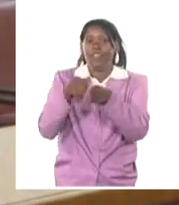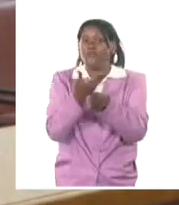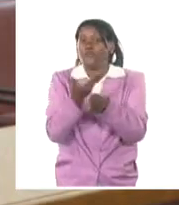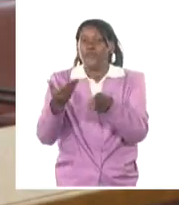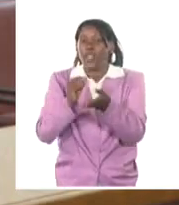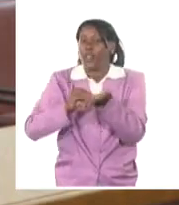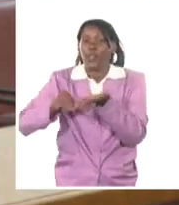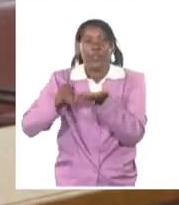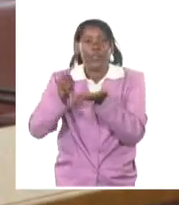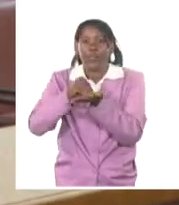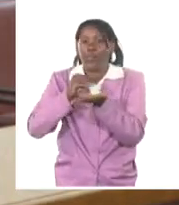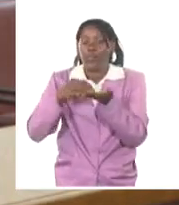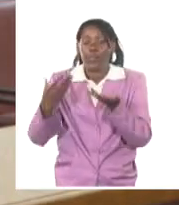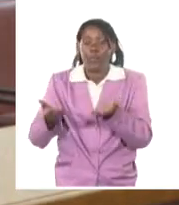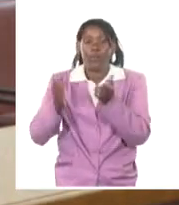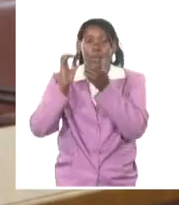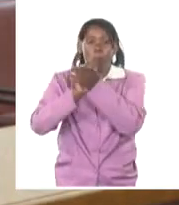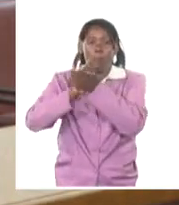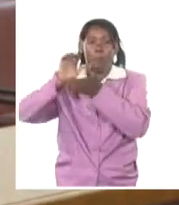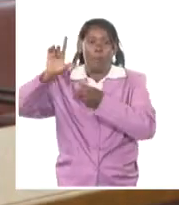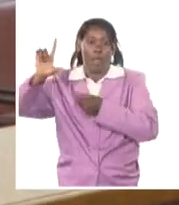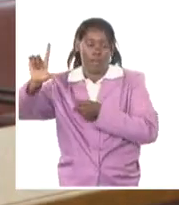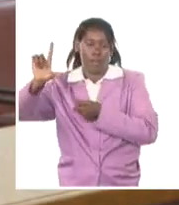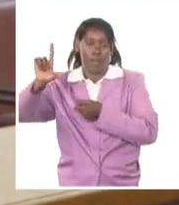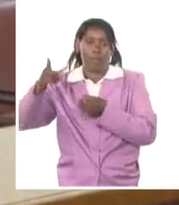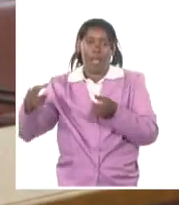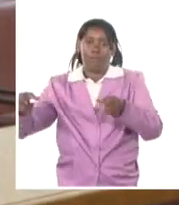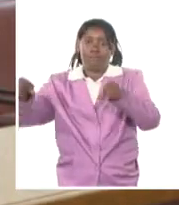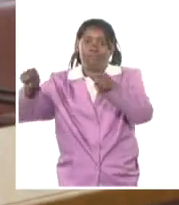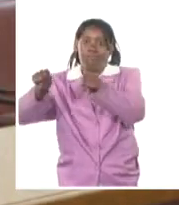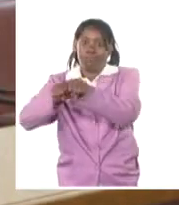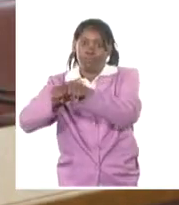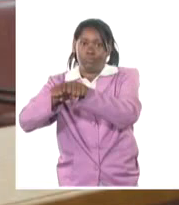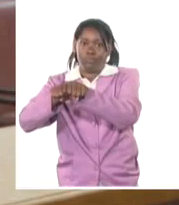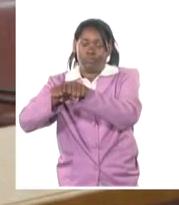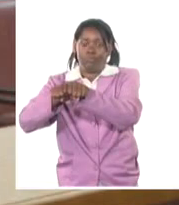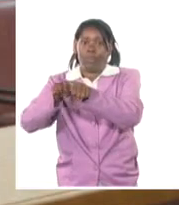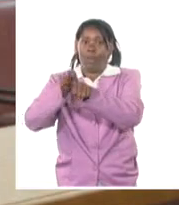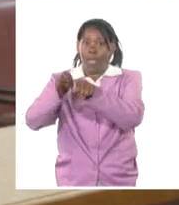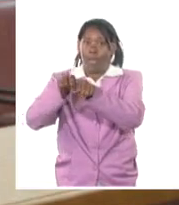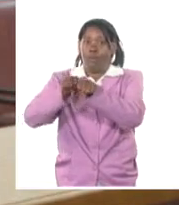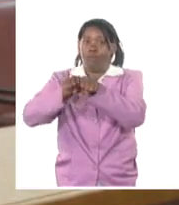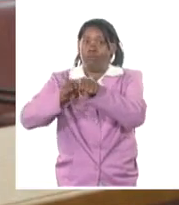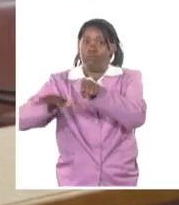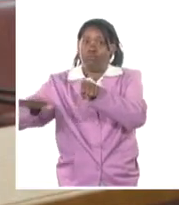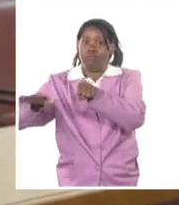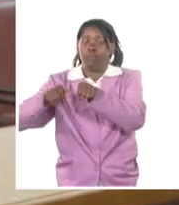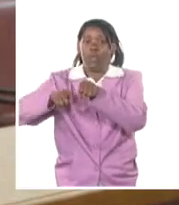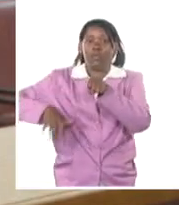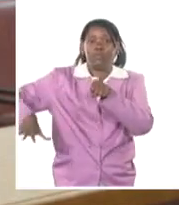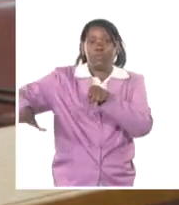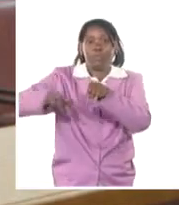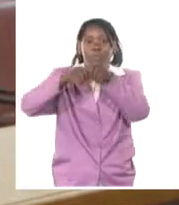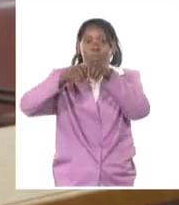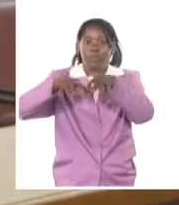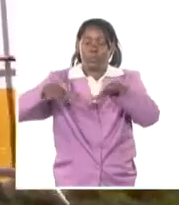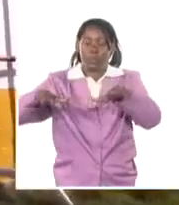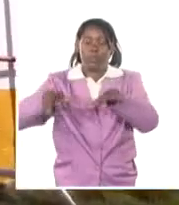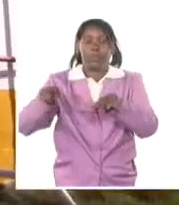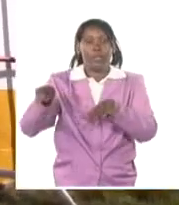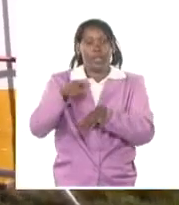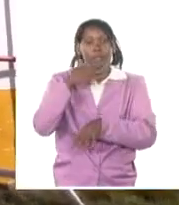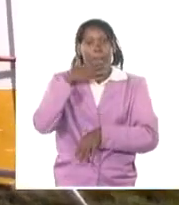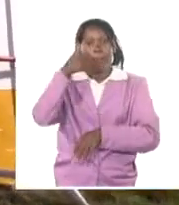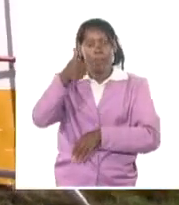generación en la zona oriental. Y también con eso evitamos la caída de los sistemas que tuvimos en semanas anteriores.